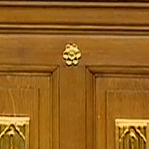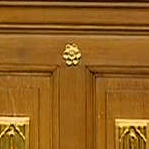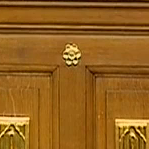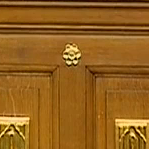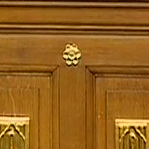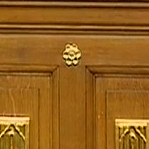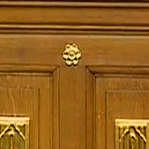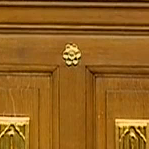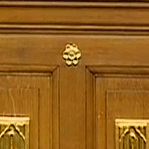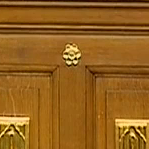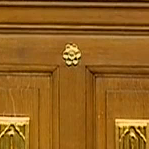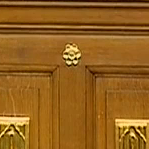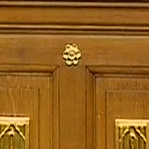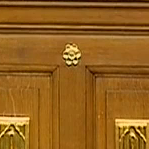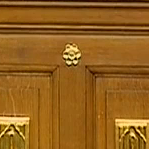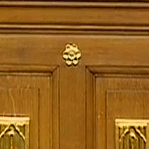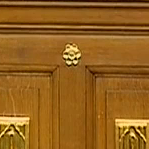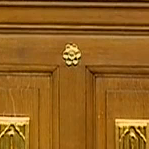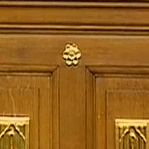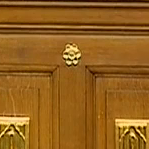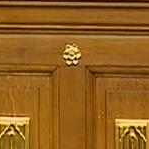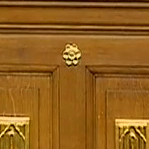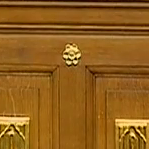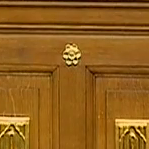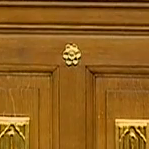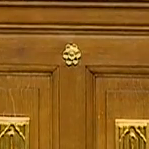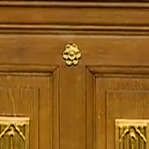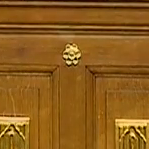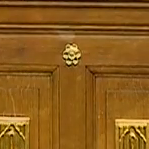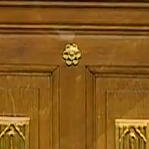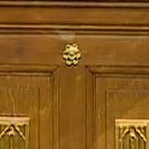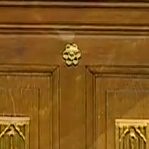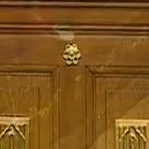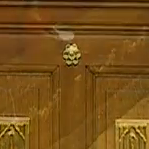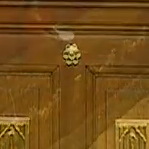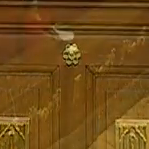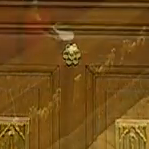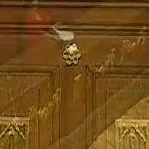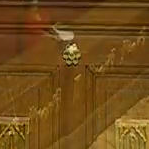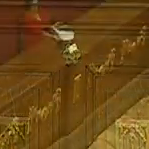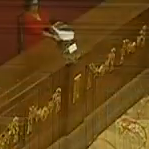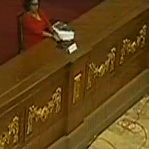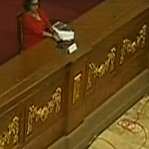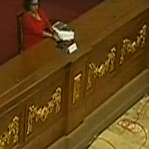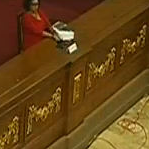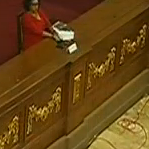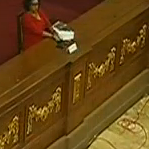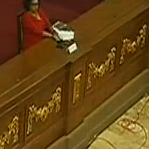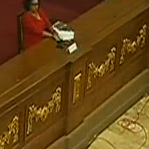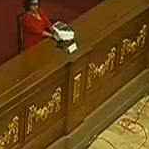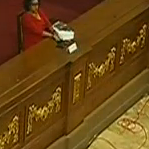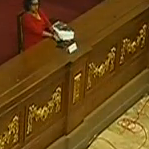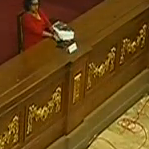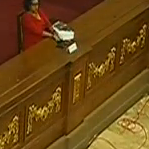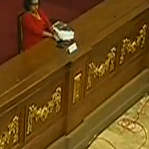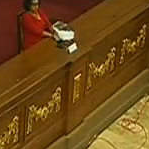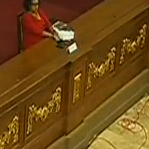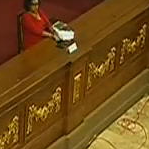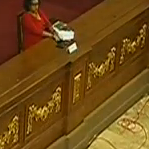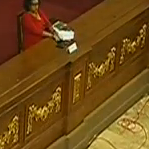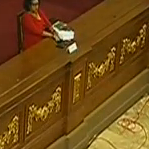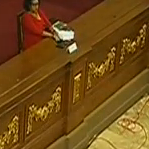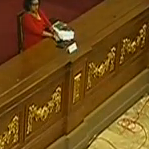destacar las políticas del gobierno revolucionario en materia cultural, que la política del Comandante Chávez transformó la